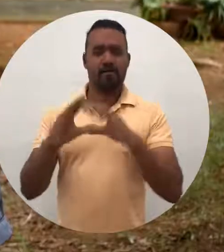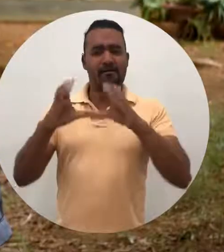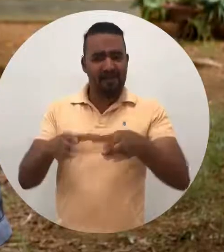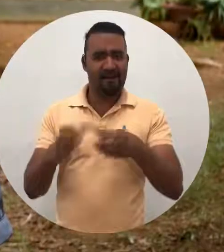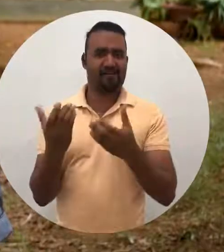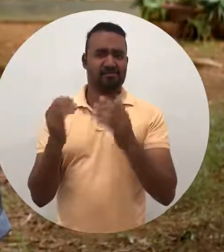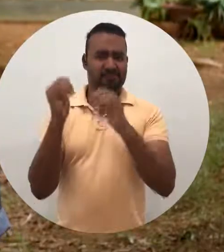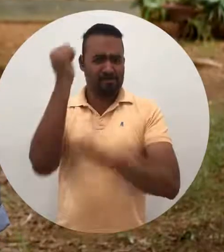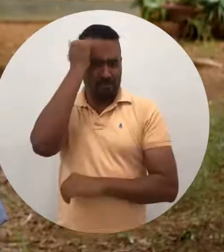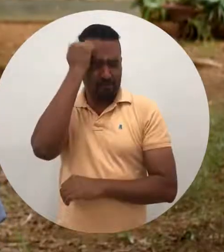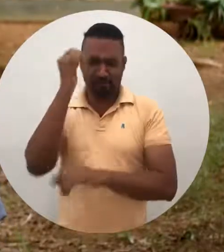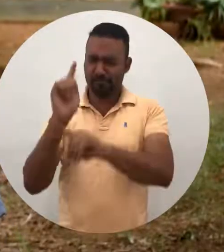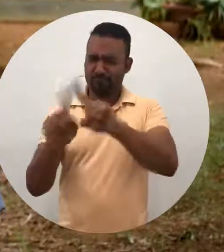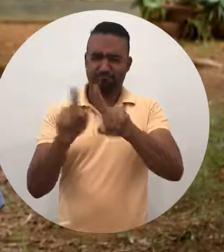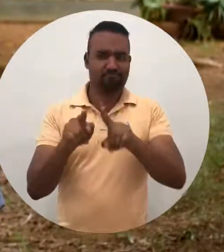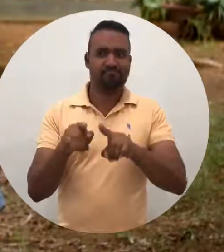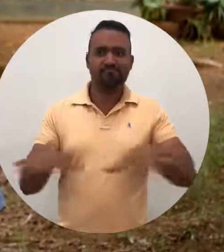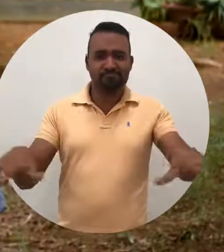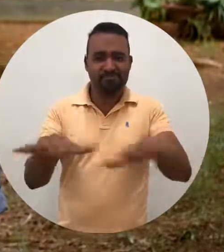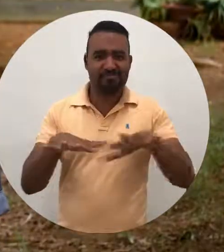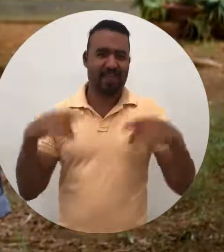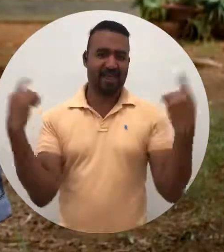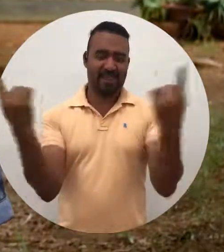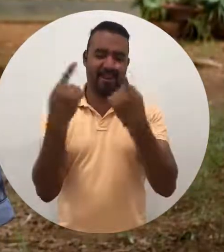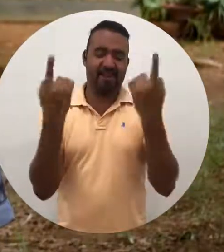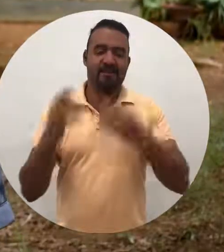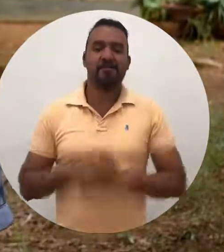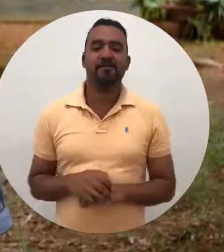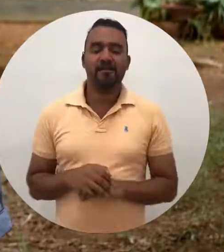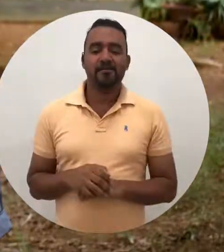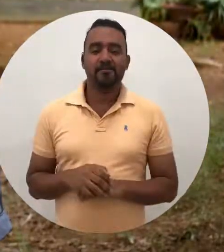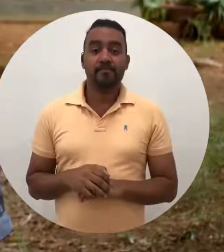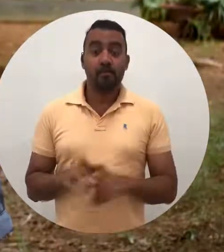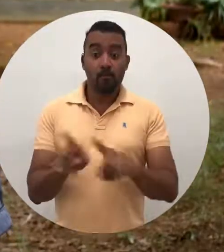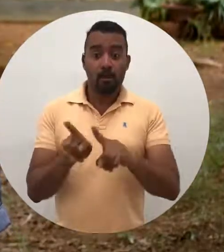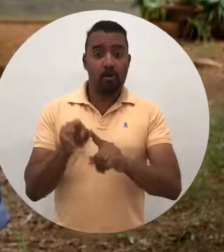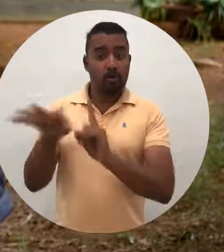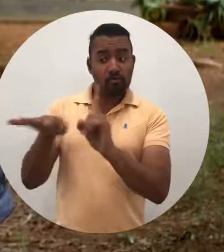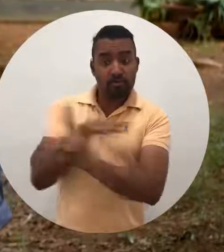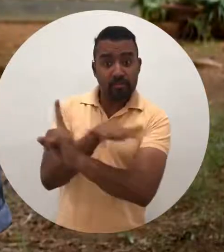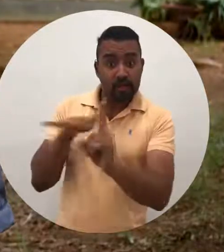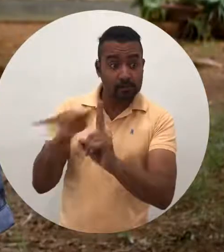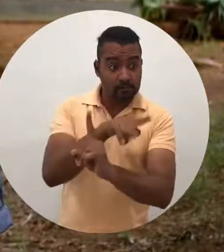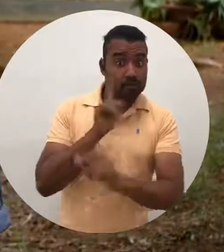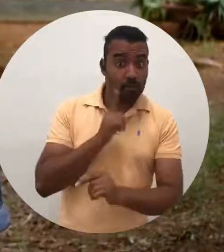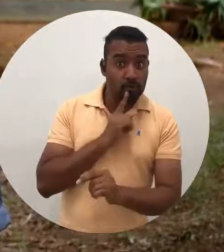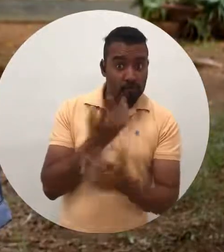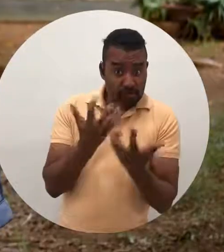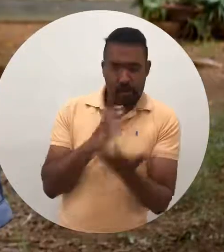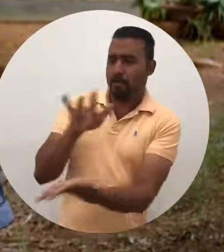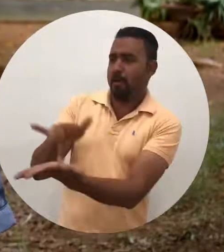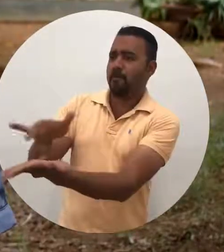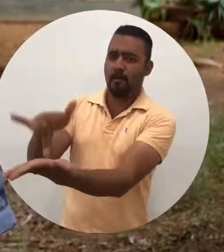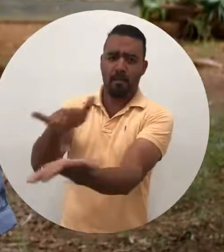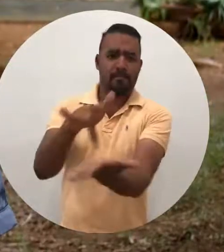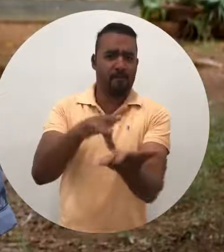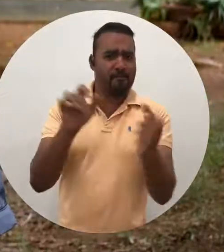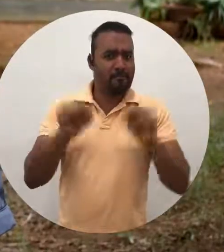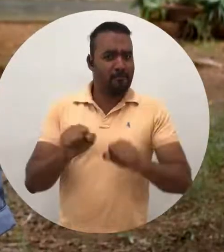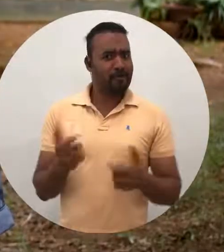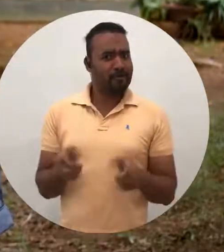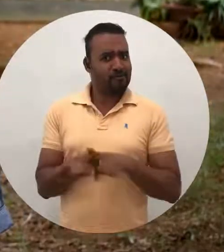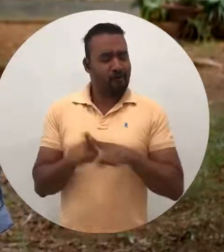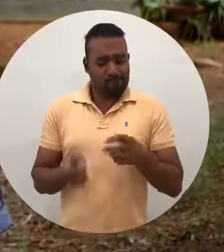a las aulas, a las instituciones y a los diferentes espacios, a los diferentes contextos de participación,